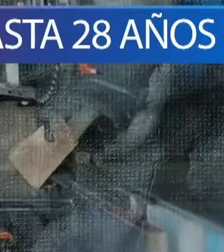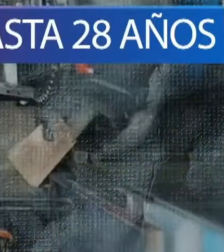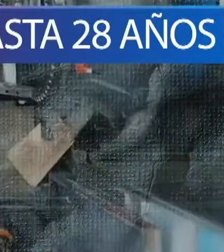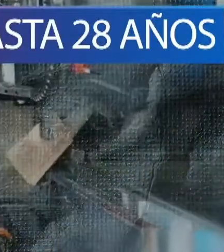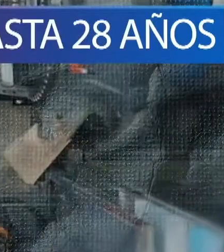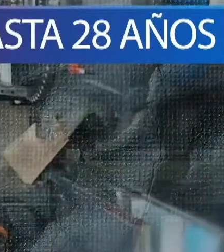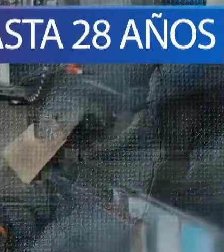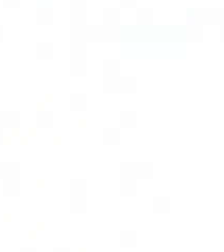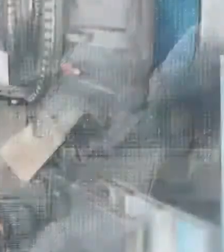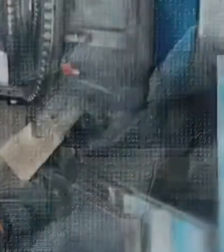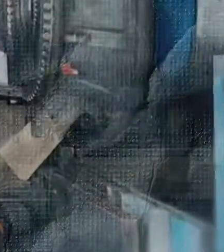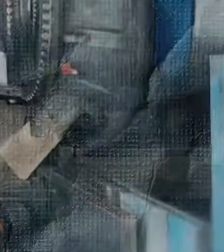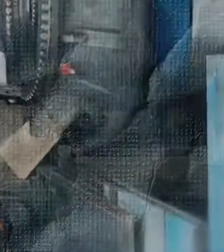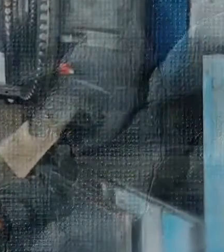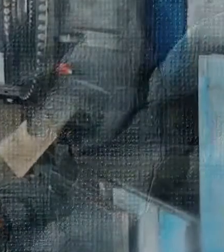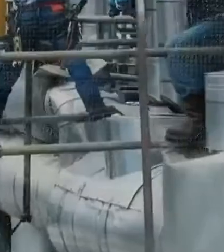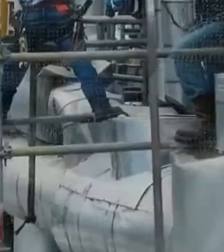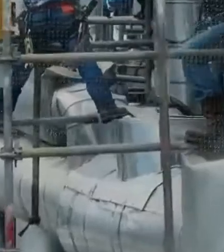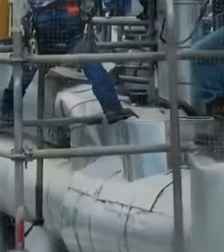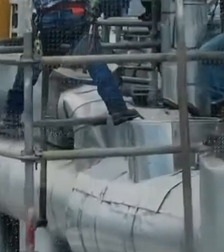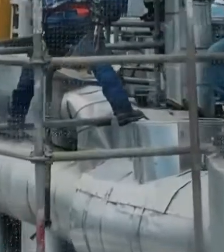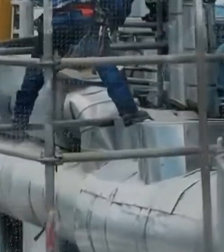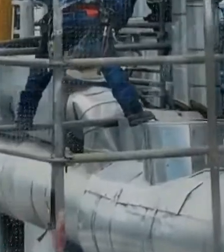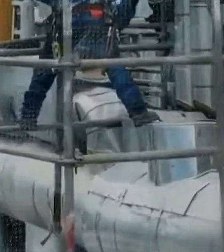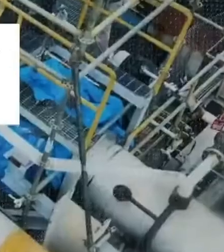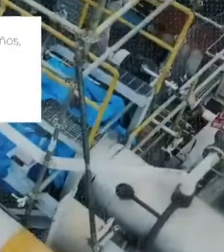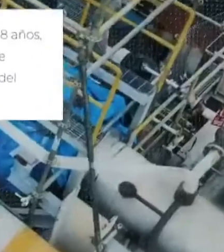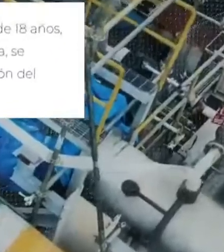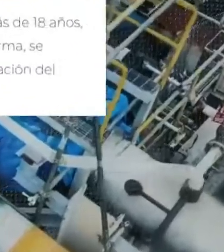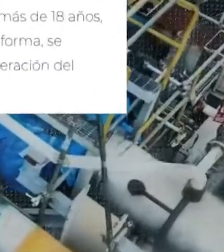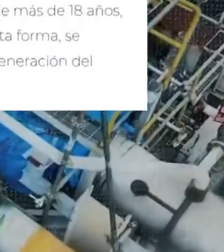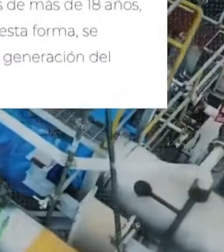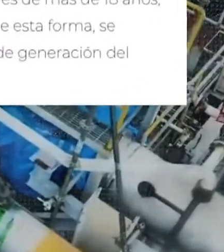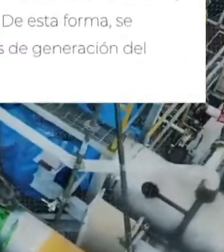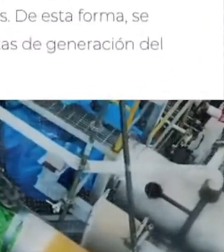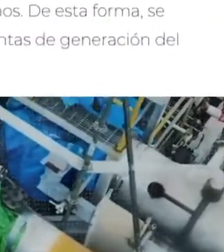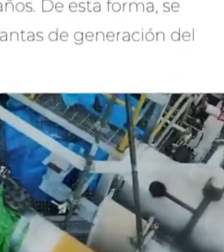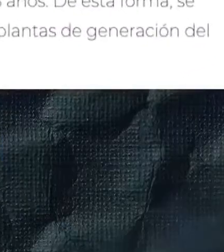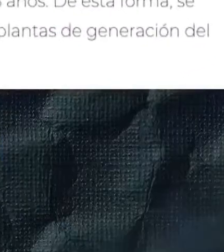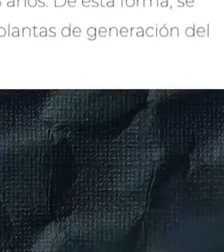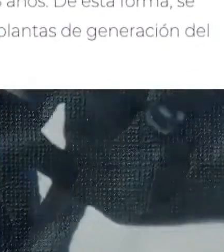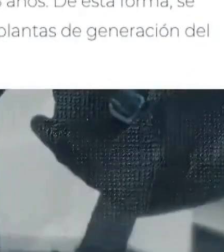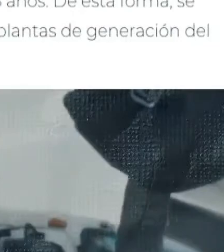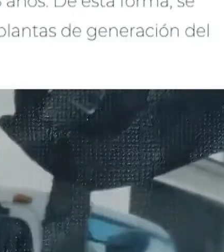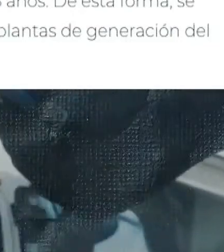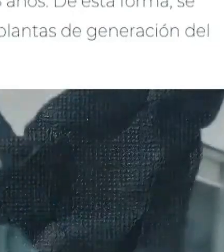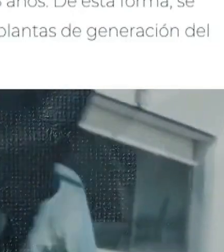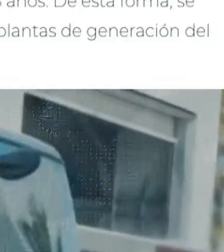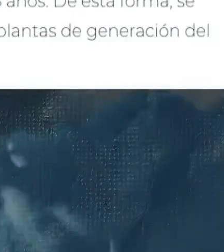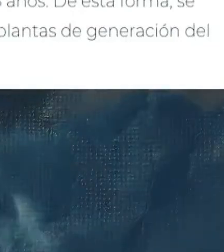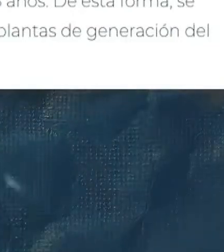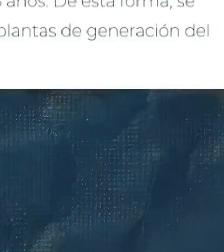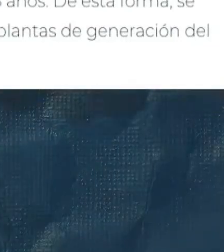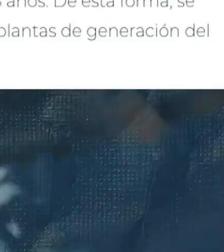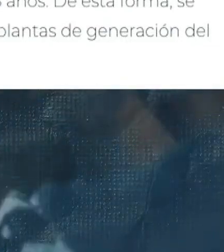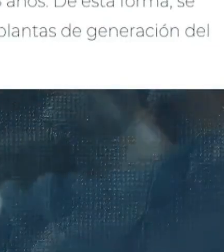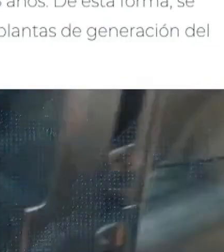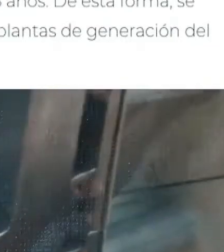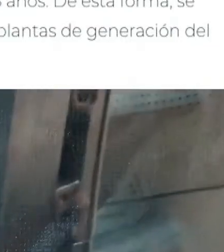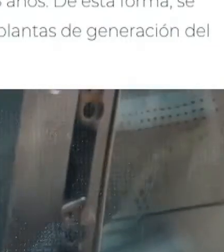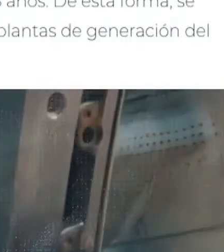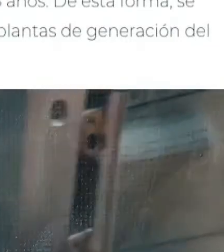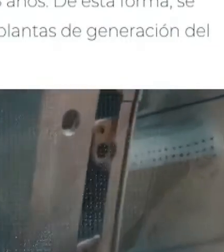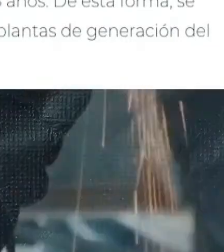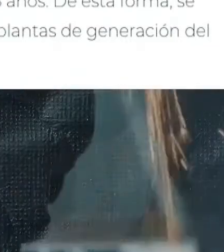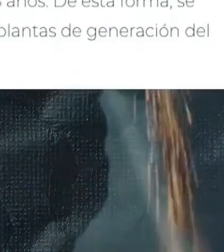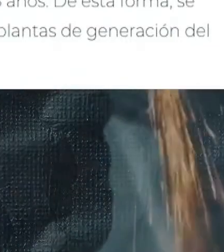cada megavatio de potencia instalada. Y de acuerdo con la Agencia Internacional de Energía Renovable, cada megavatio